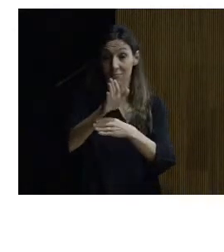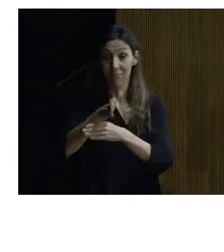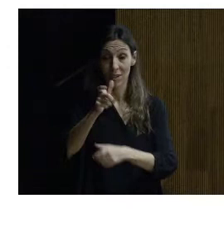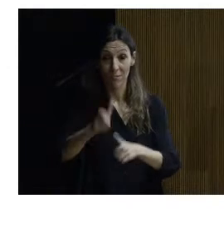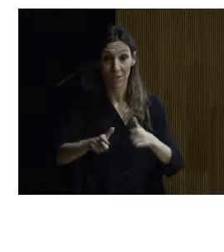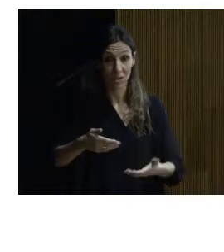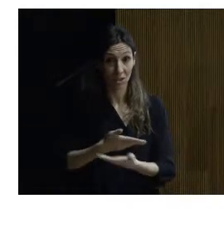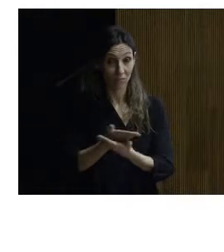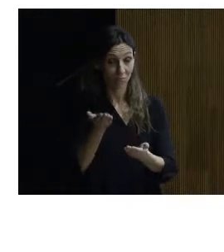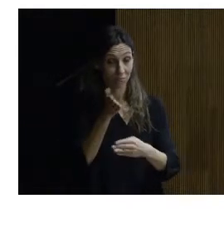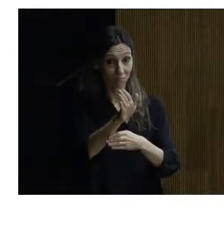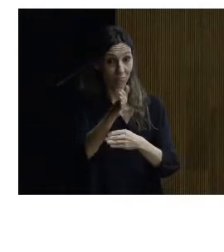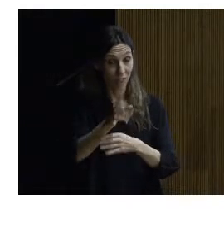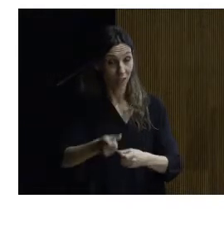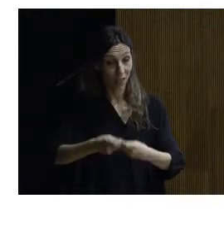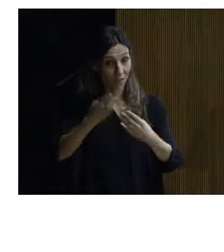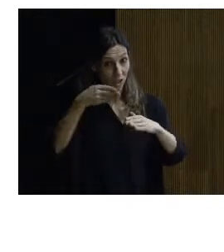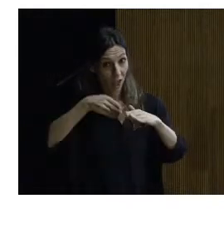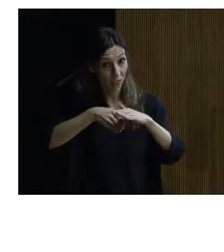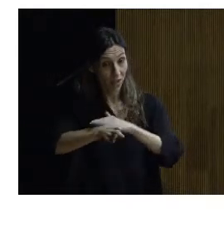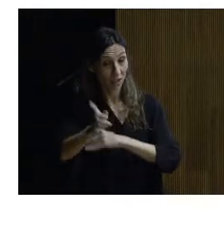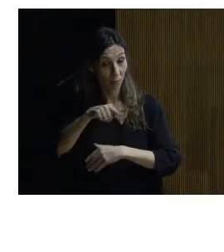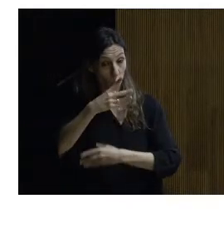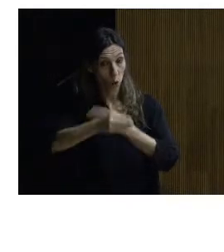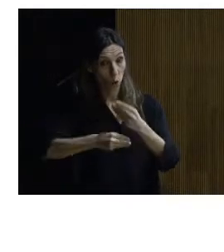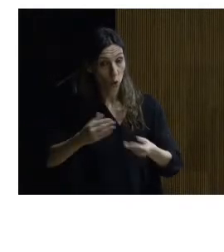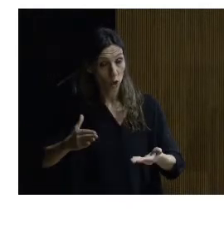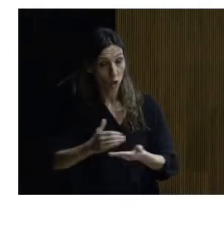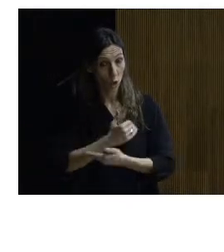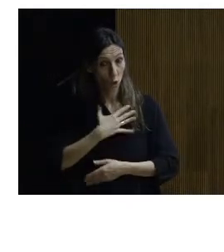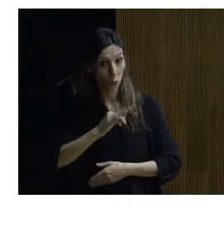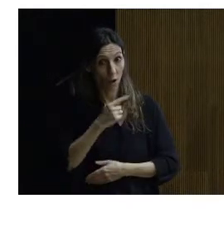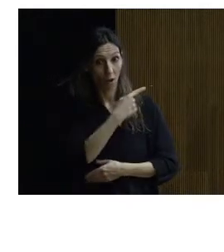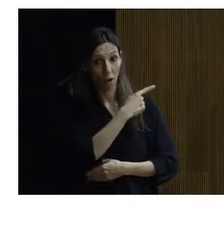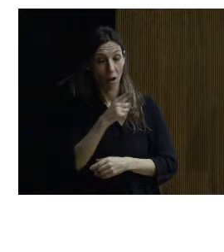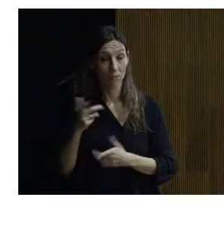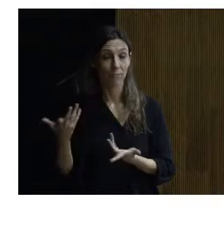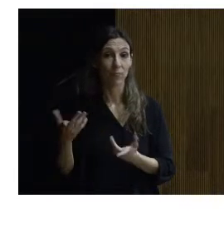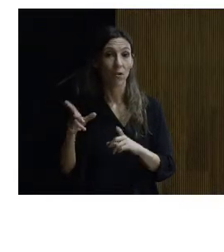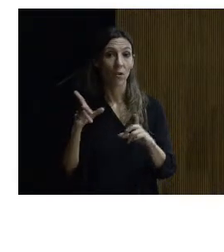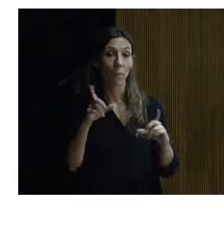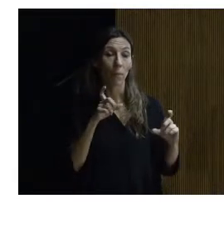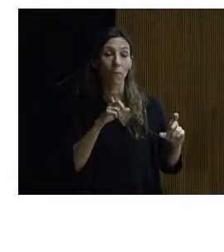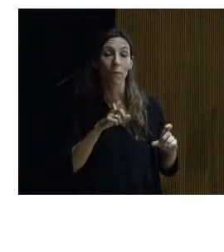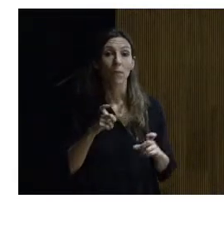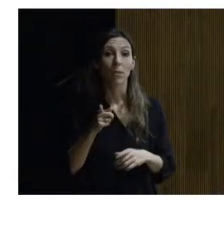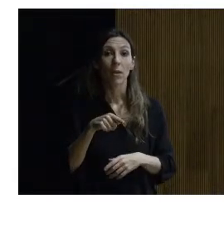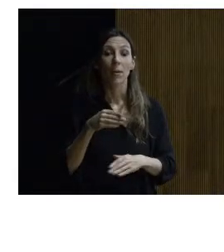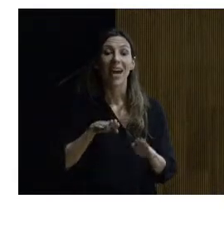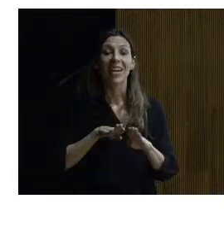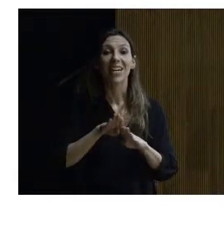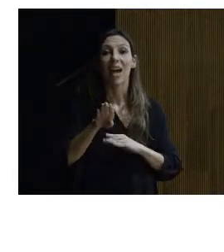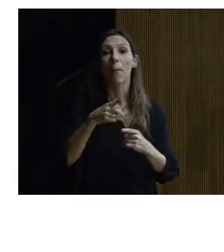ciudadanía que es un edificio accesible y susceptible de ser utilizado por todos aquí veis otra otra otra versión de la rampa